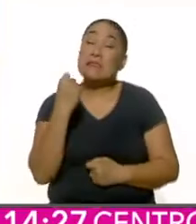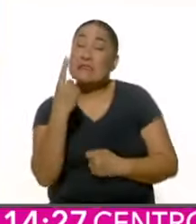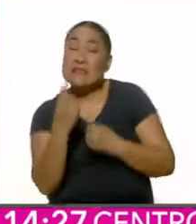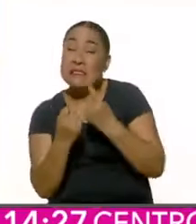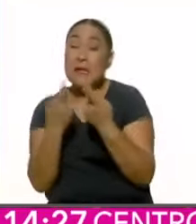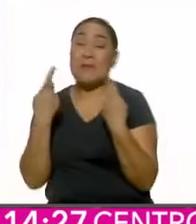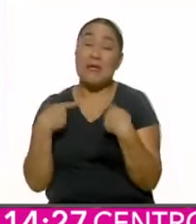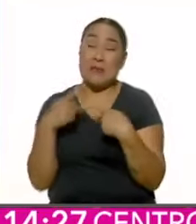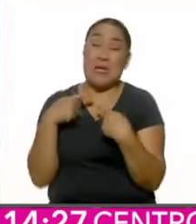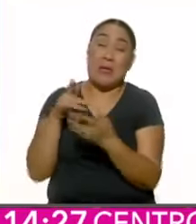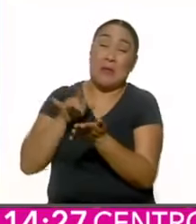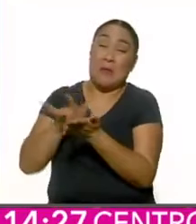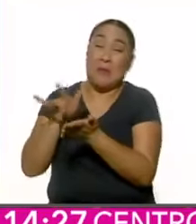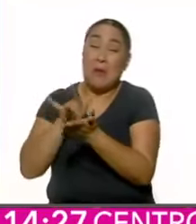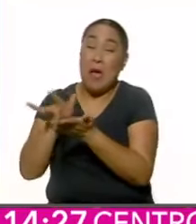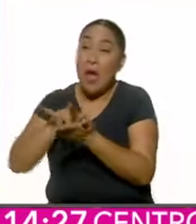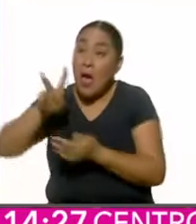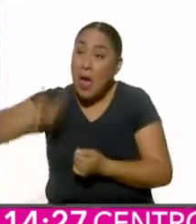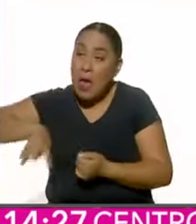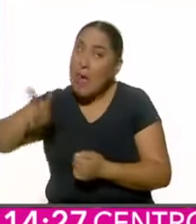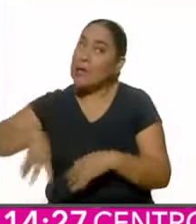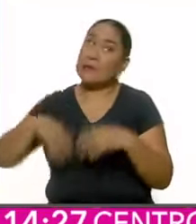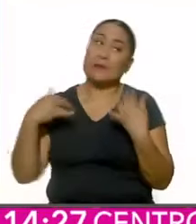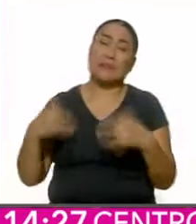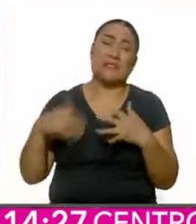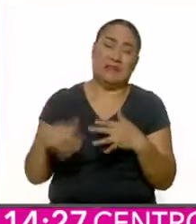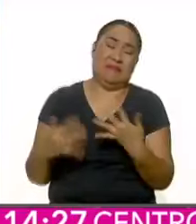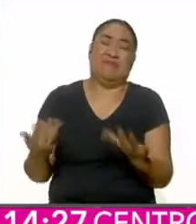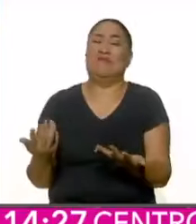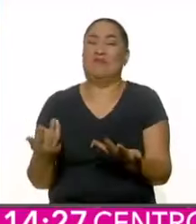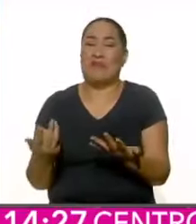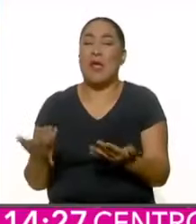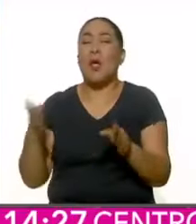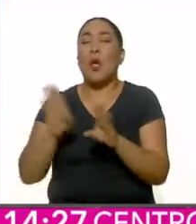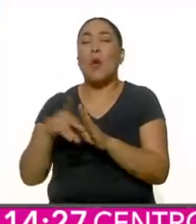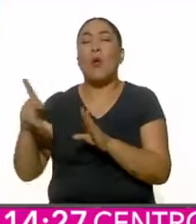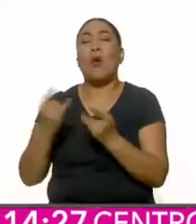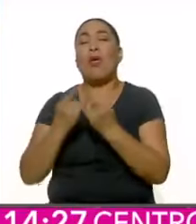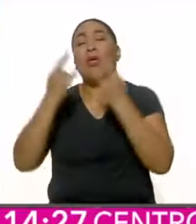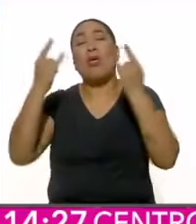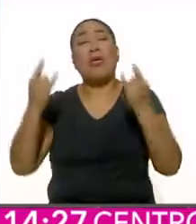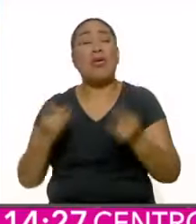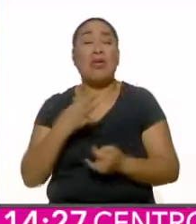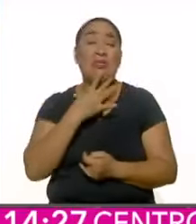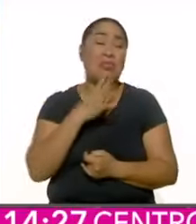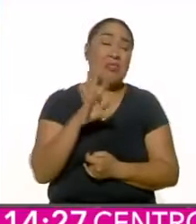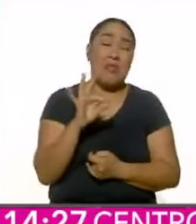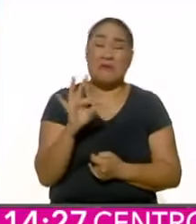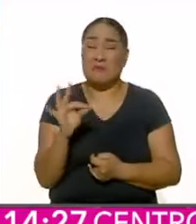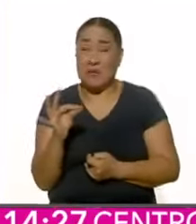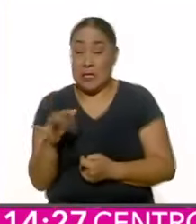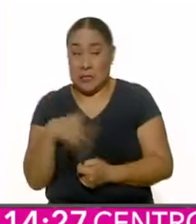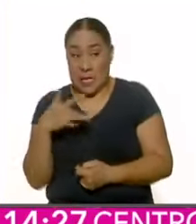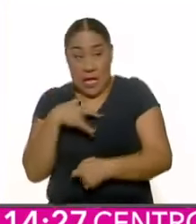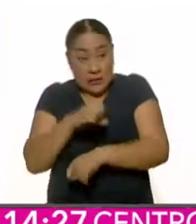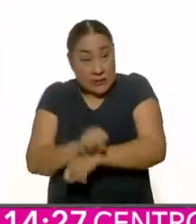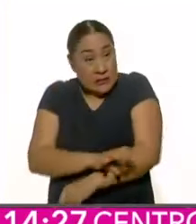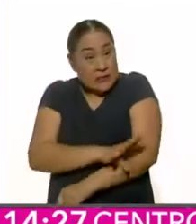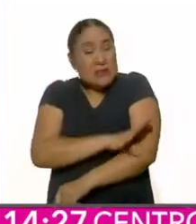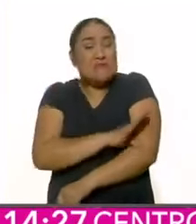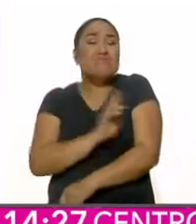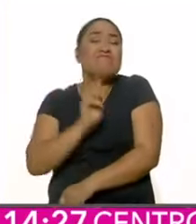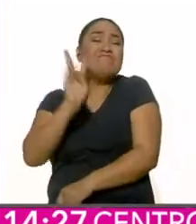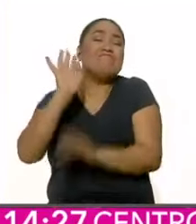conservadores cayeron en la trampa. Un melodrama ramplón así como ese no cala en las grandes mayorías.